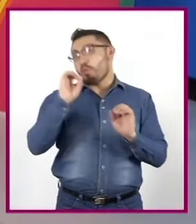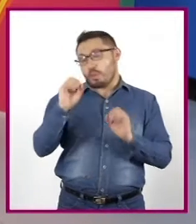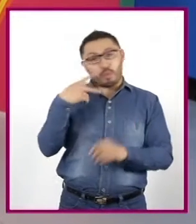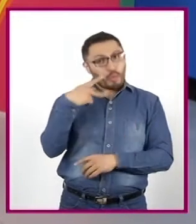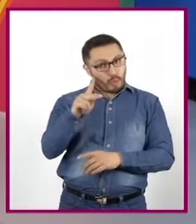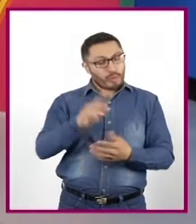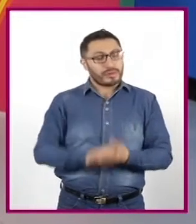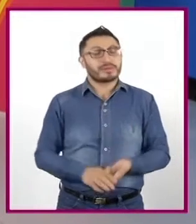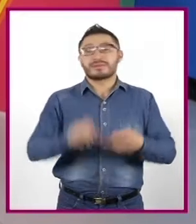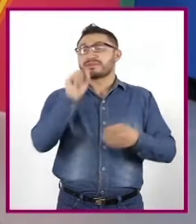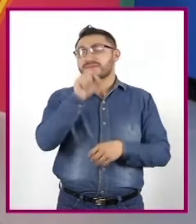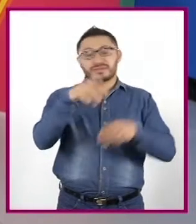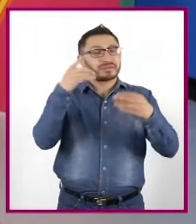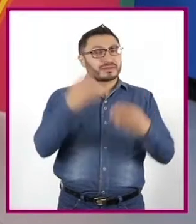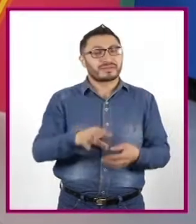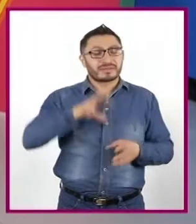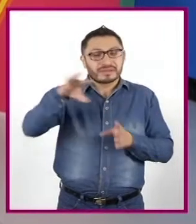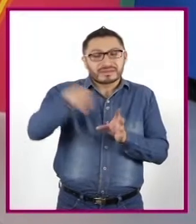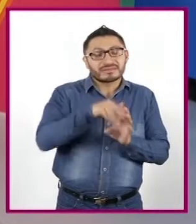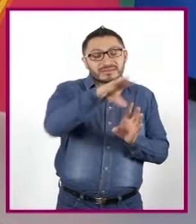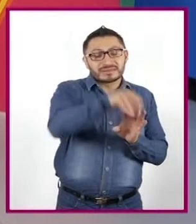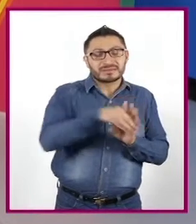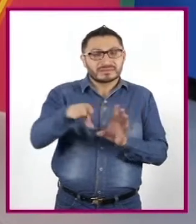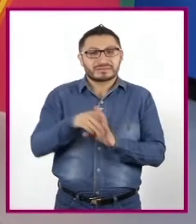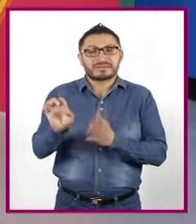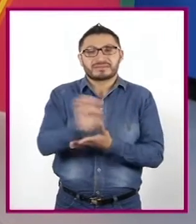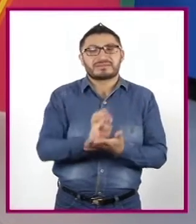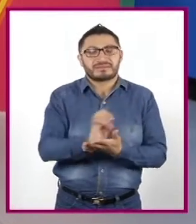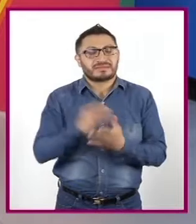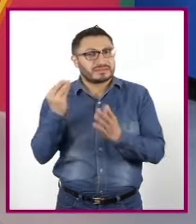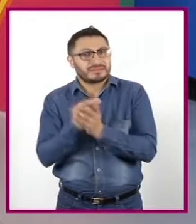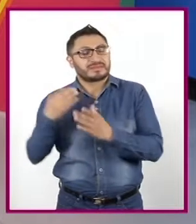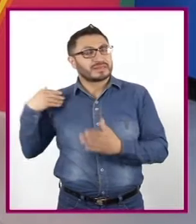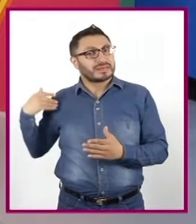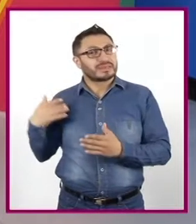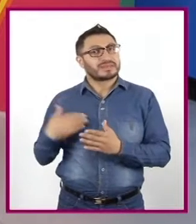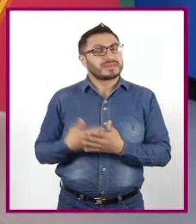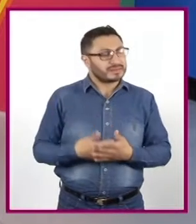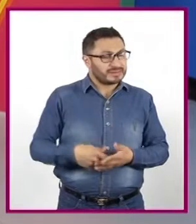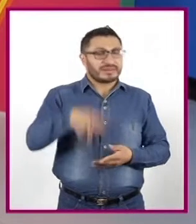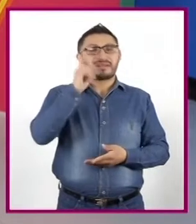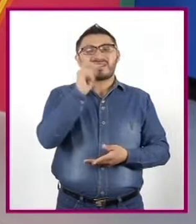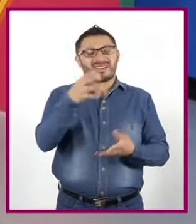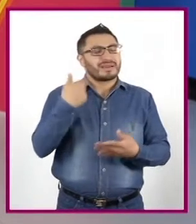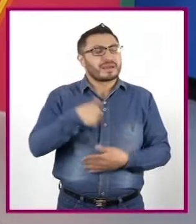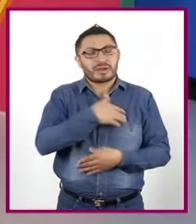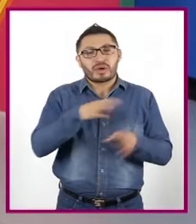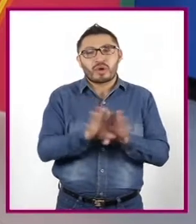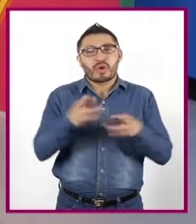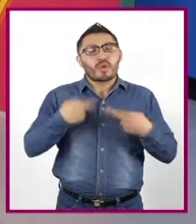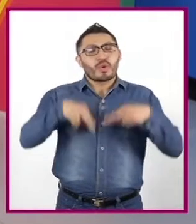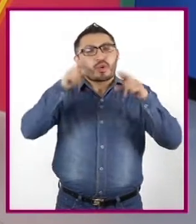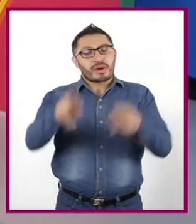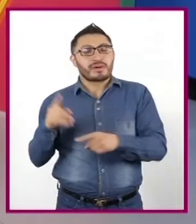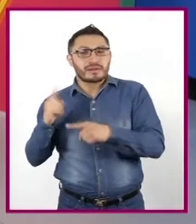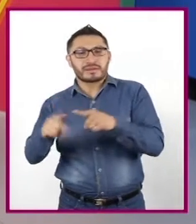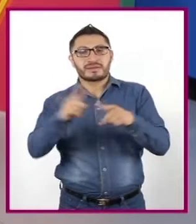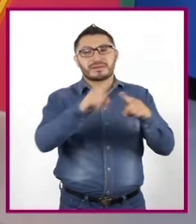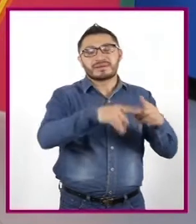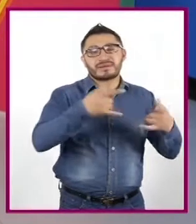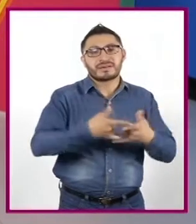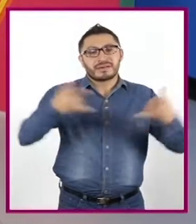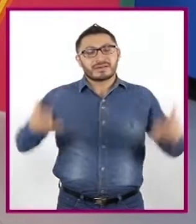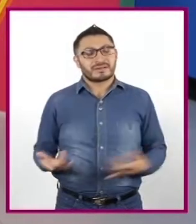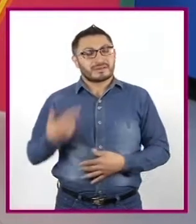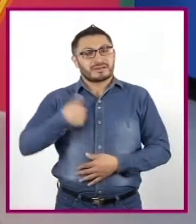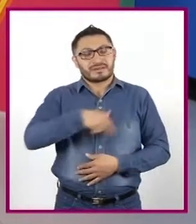utilizaremos la recopilación de las escenas de las sesiones anteriores, con lo cual podremos representar las diversas historias de